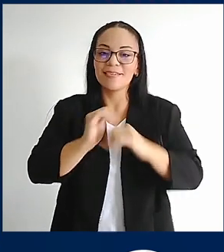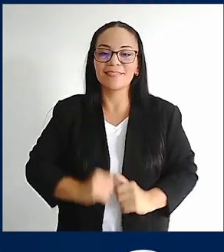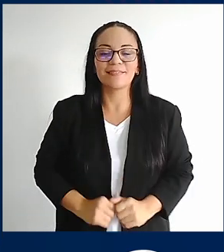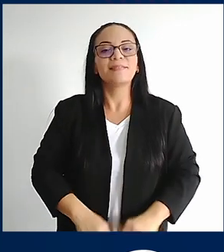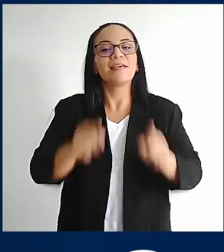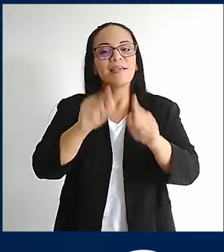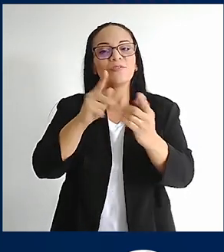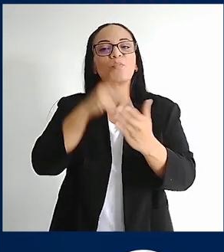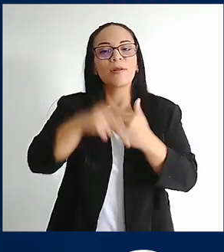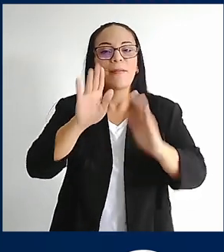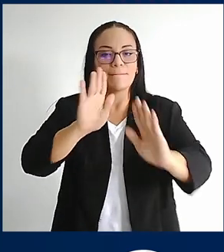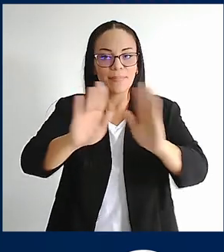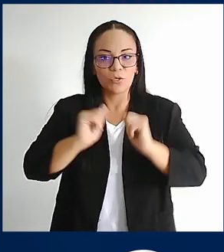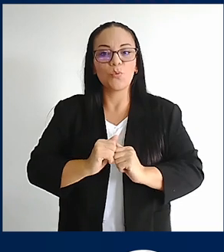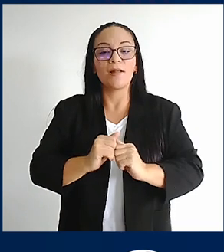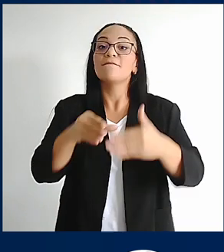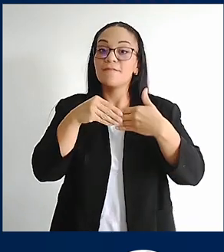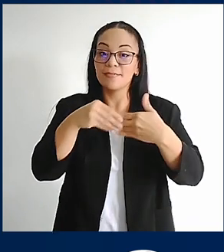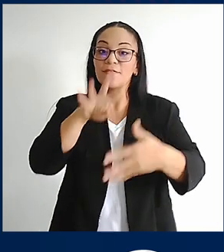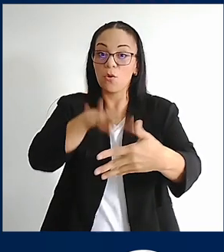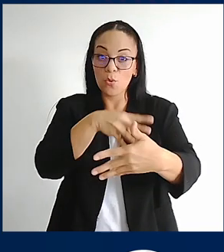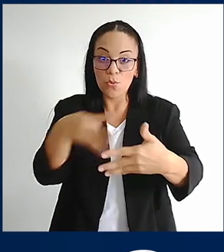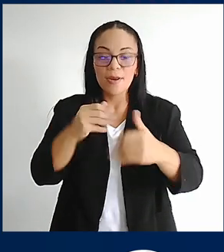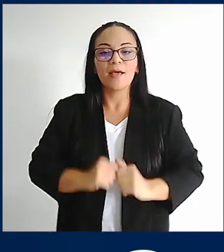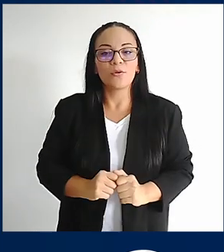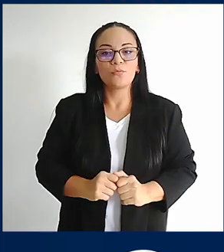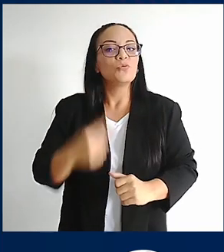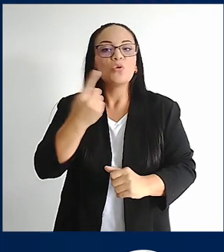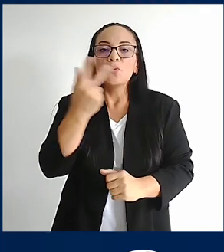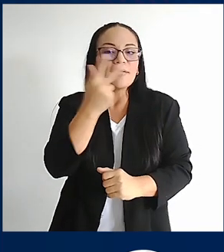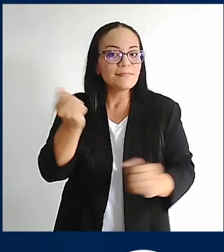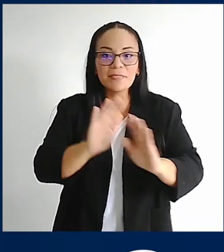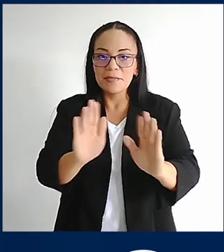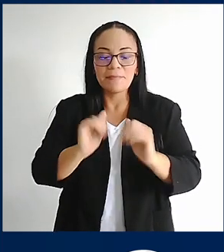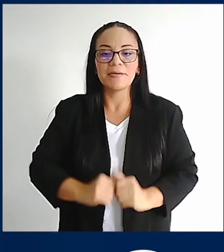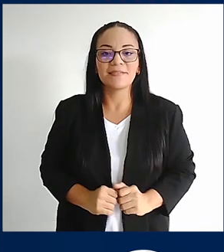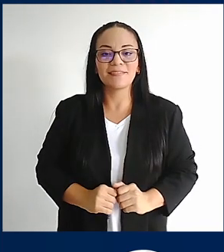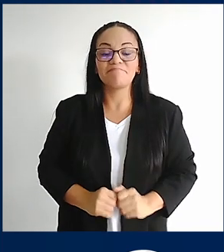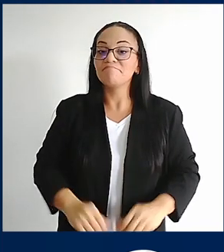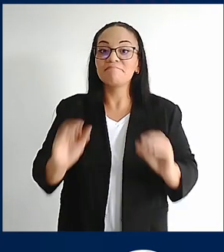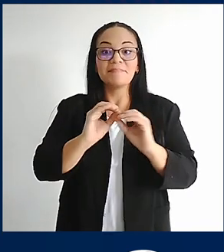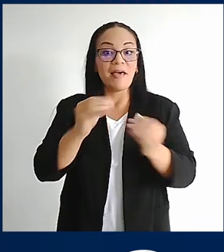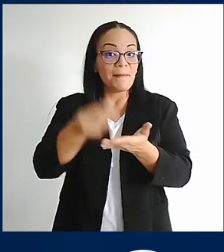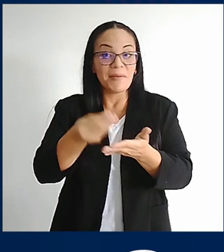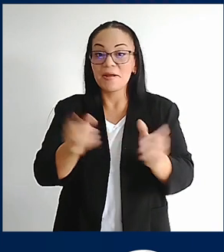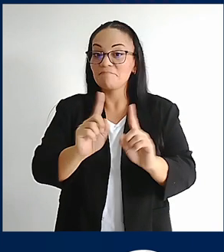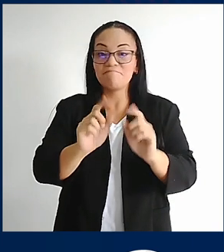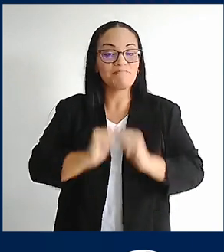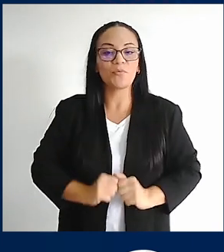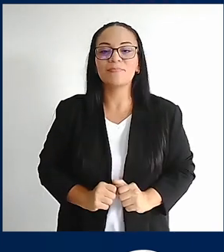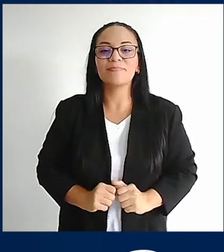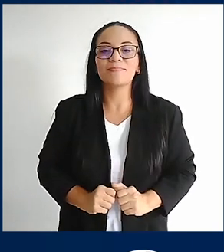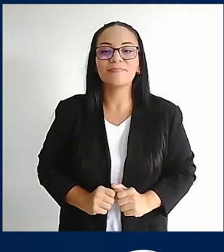Es un programa virtual con flexibilidad de horario que dura solo tres meses y no tiene costo para los